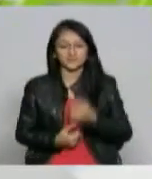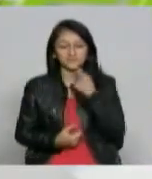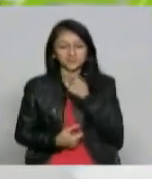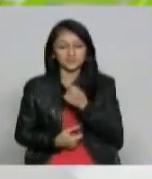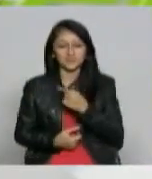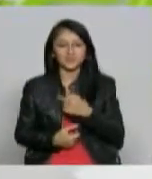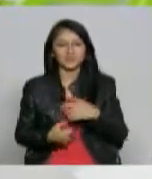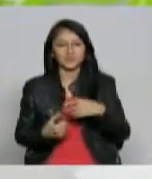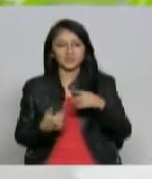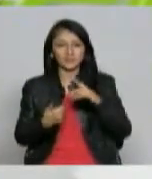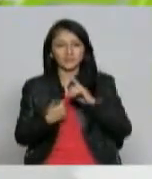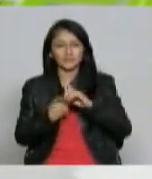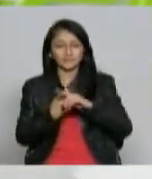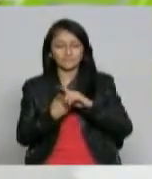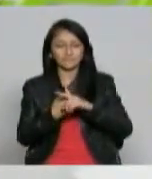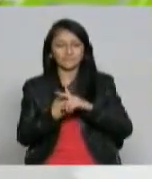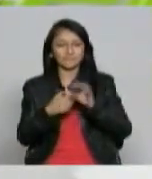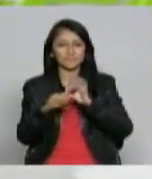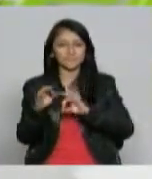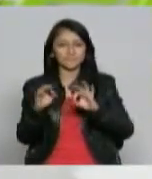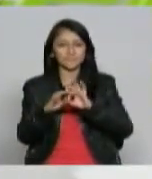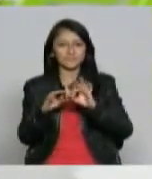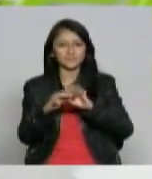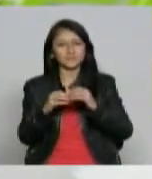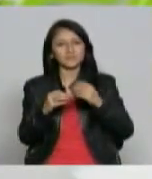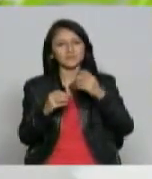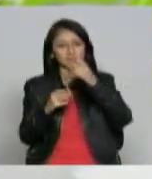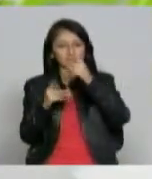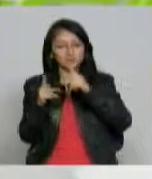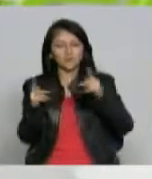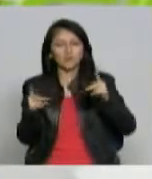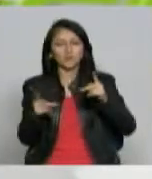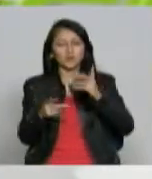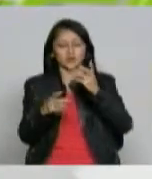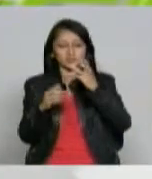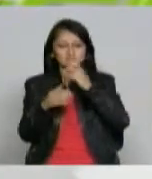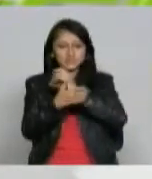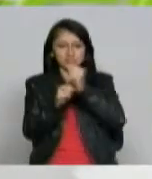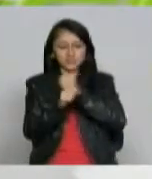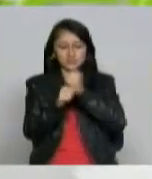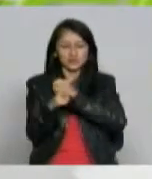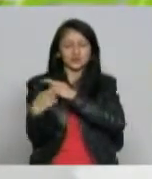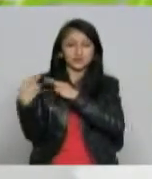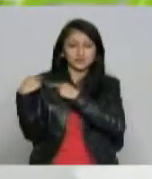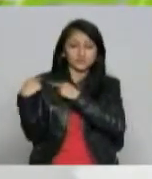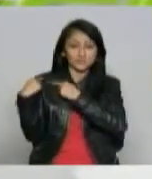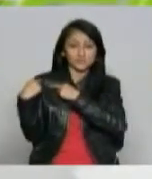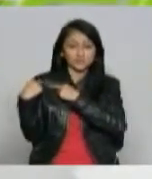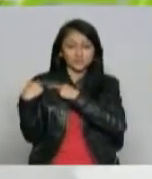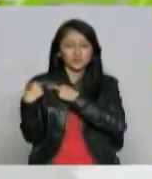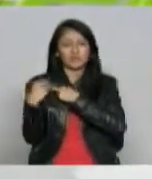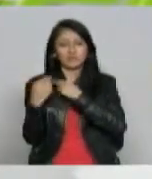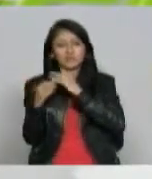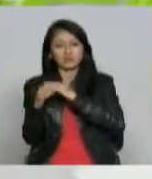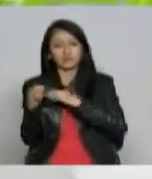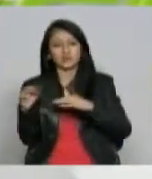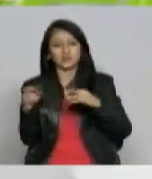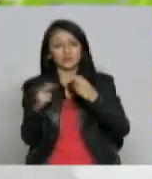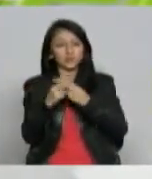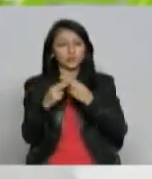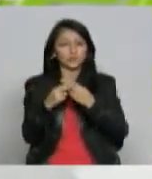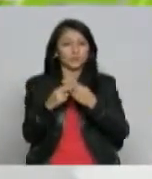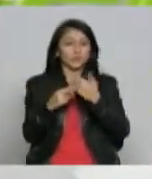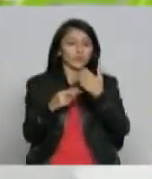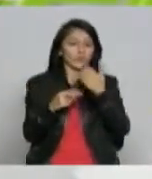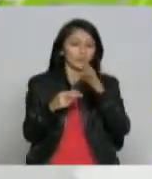nuestra móvil web nos permite desplazar un personal digamos el número de cerca de 10